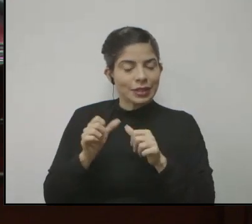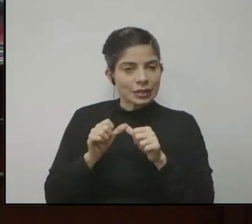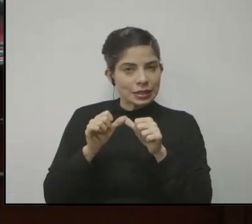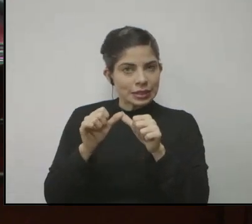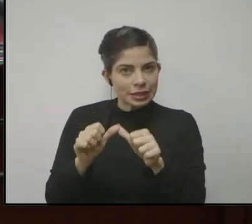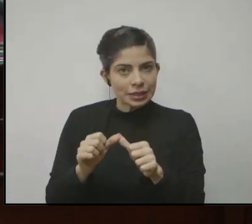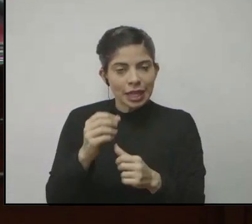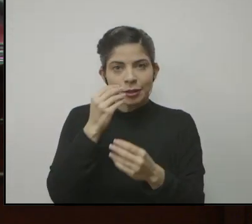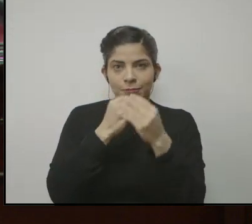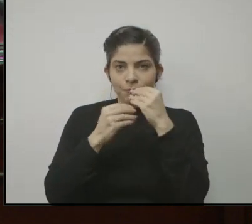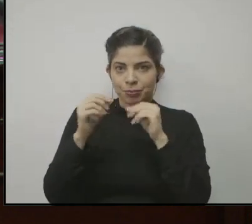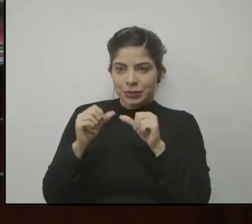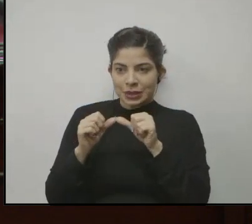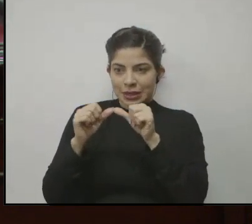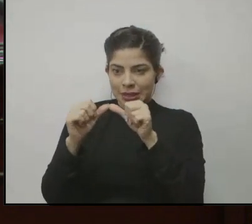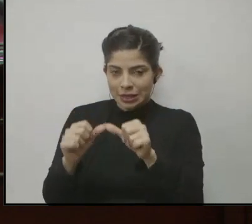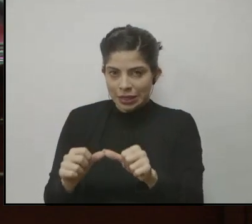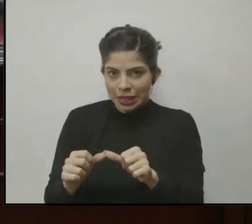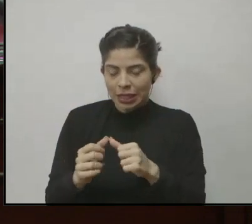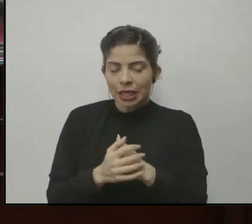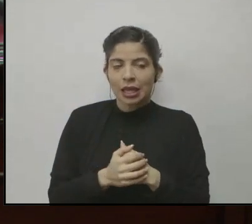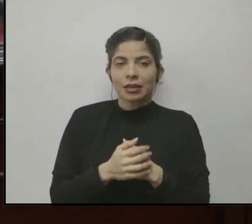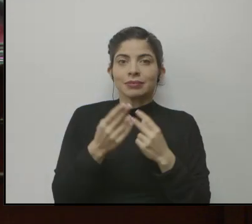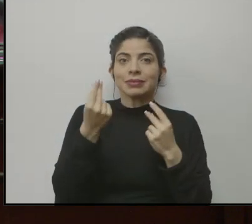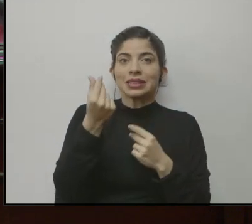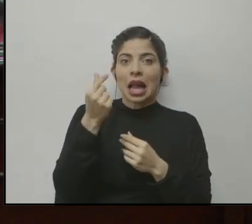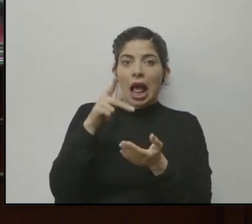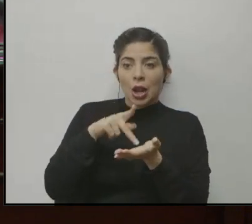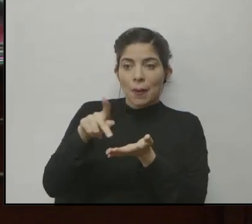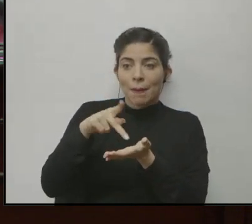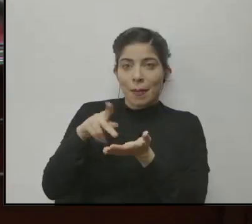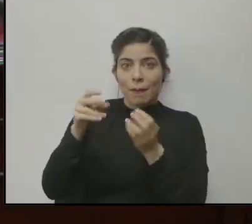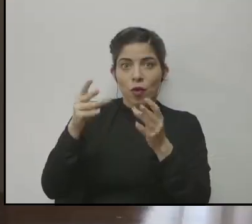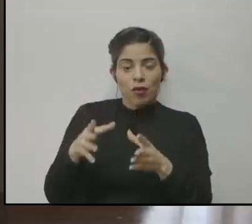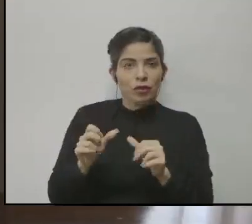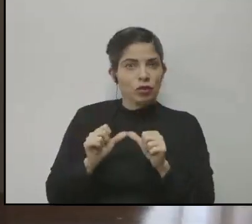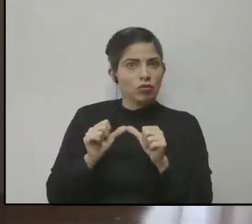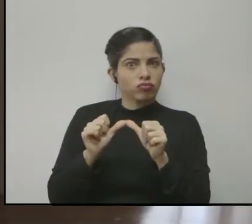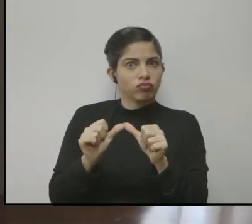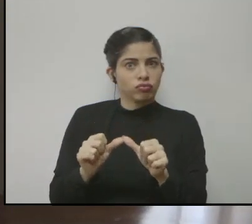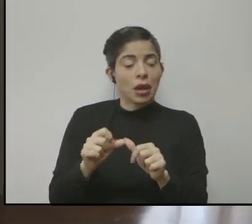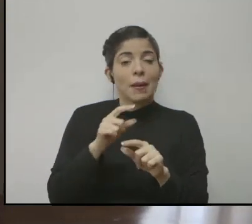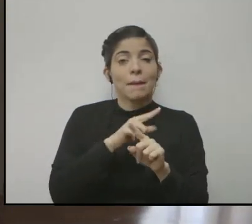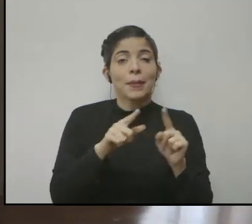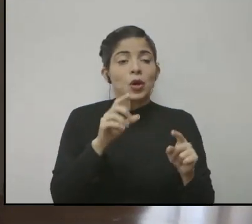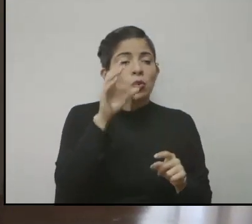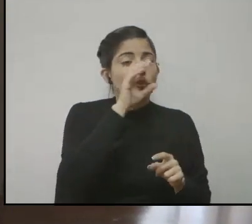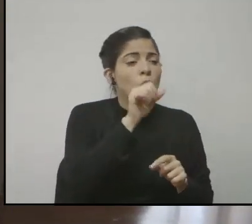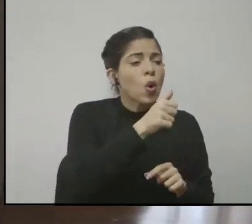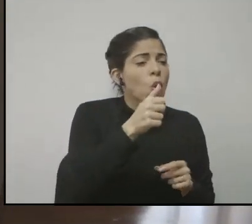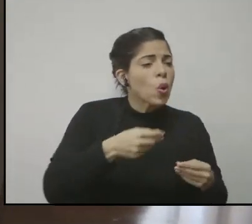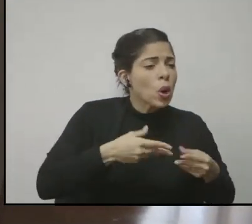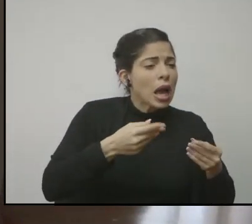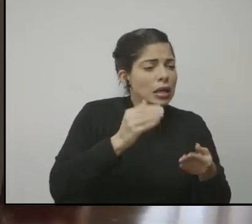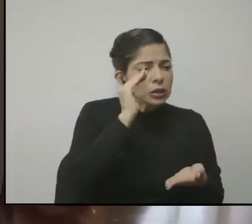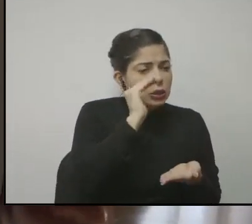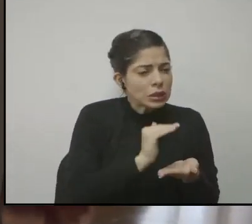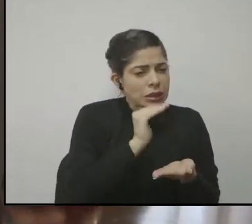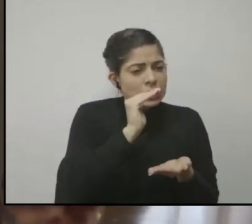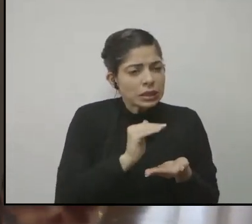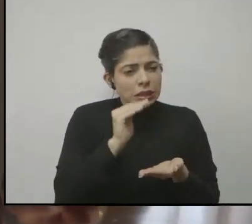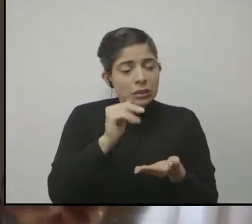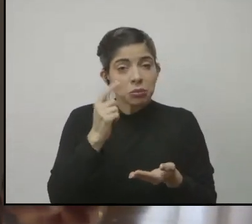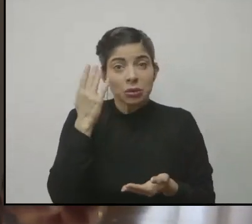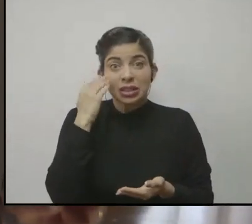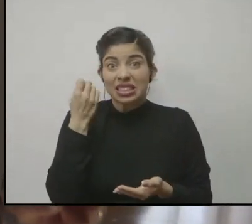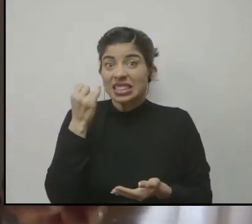manteniendo la alimentación, manteniendo los salarios de los docentes, pero recortando lo que podemos, porque si no, la situación se